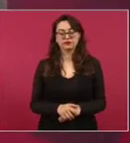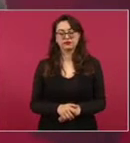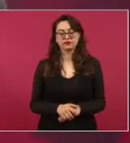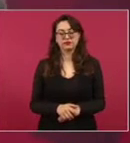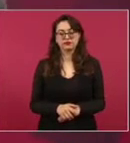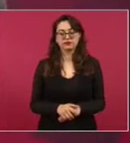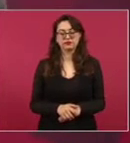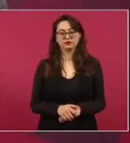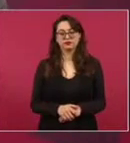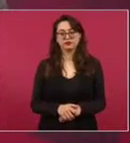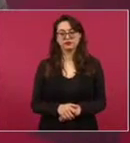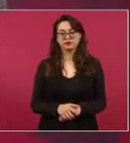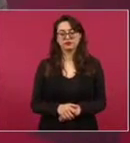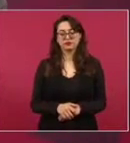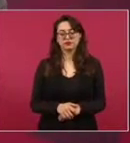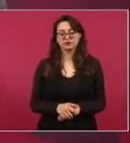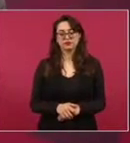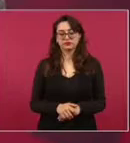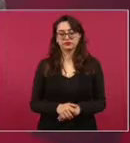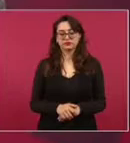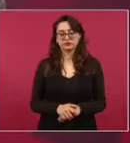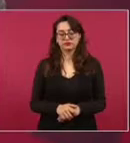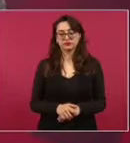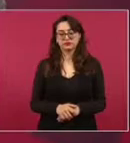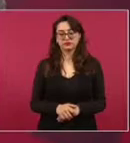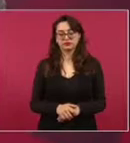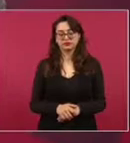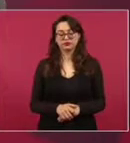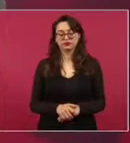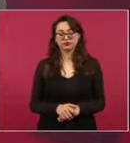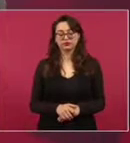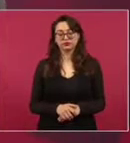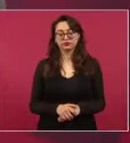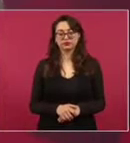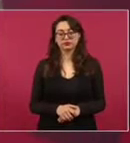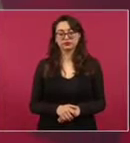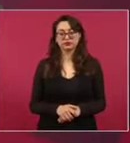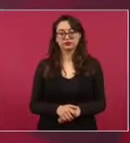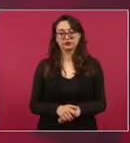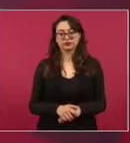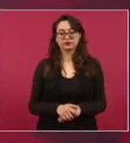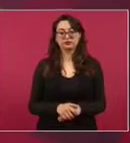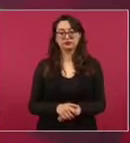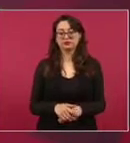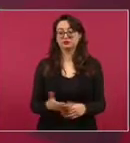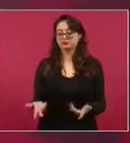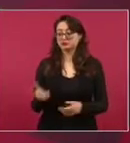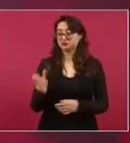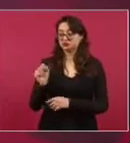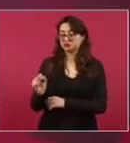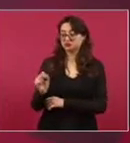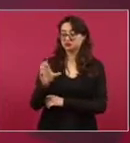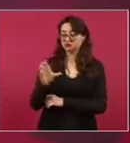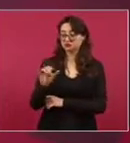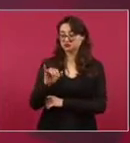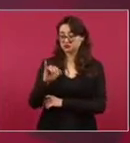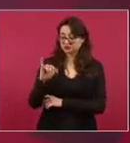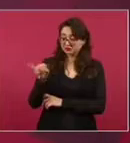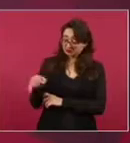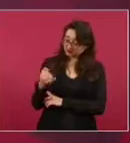Todavía en sentido estricto no se podría llamar Suprema Corte de Justicia.